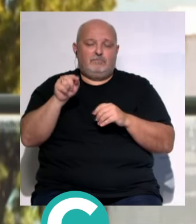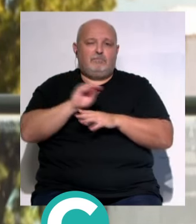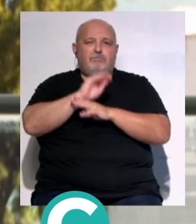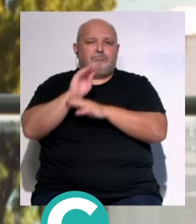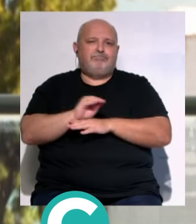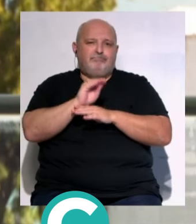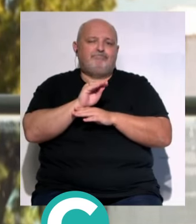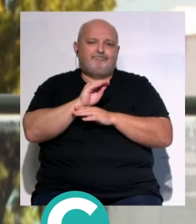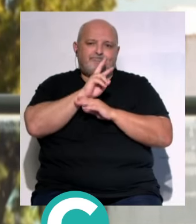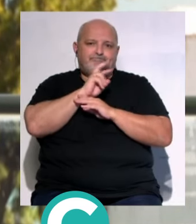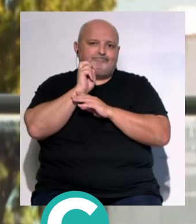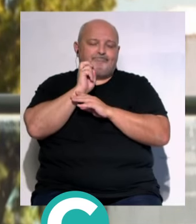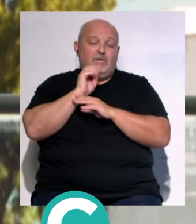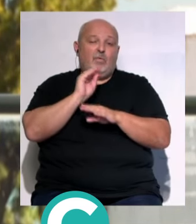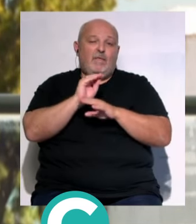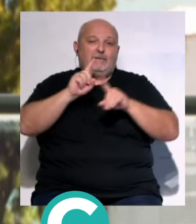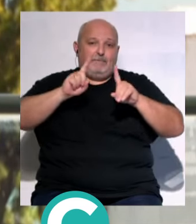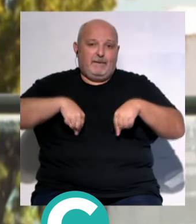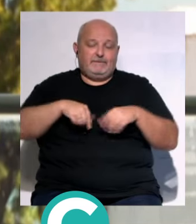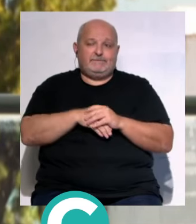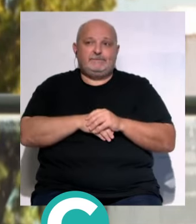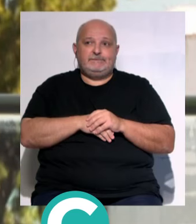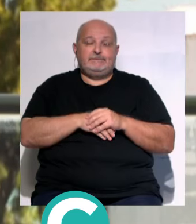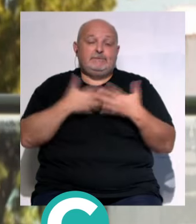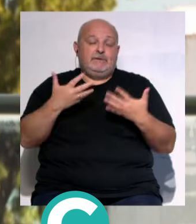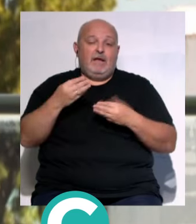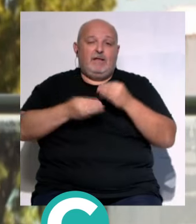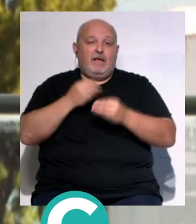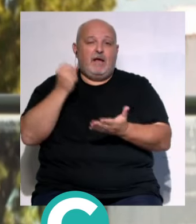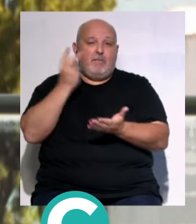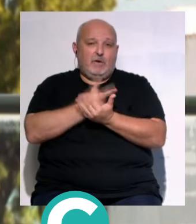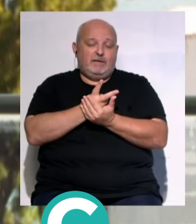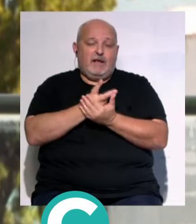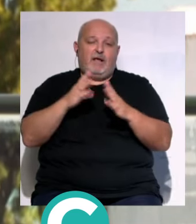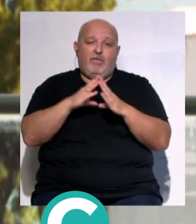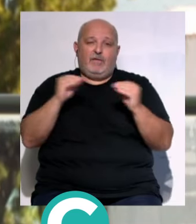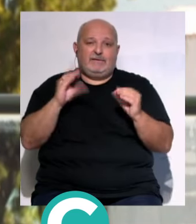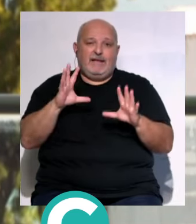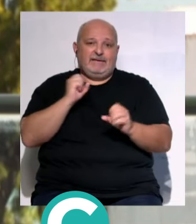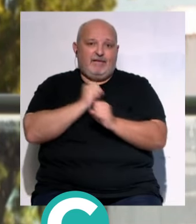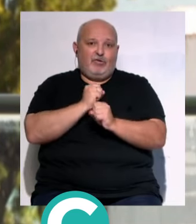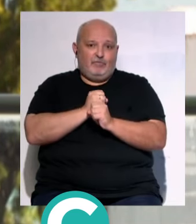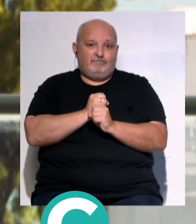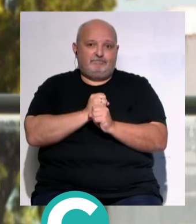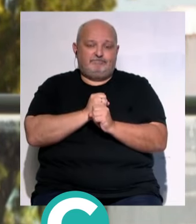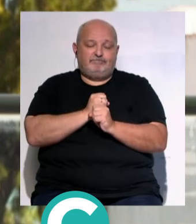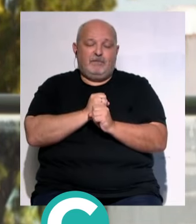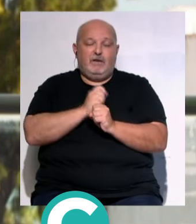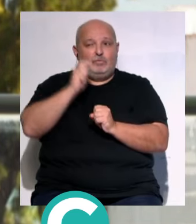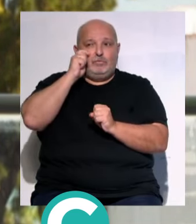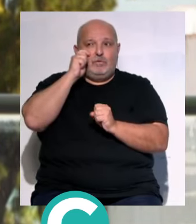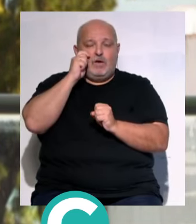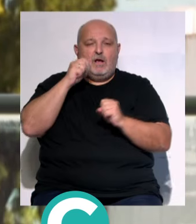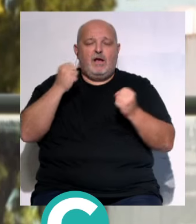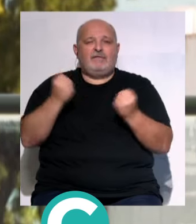protegerla... ...tenemos que cuidarla... ...y evidentemente tenemos que hacer una apuesta... ...y Andalucía trabaja... ...para que el turismo